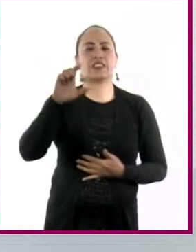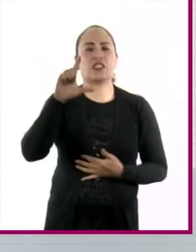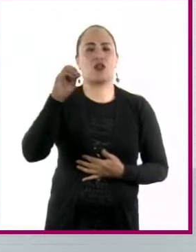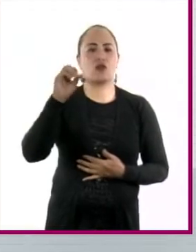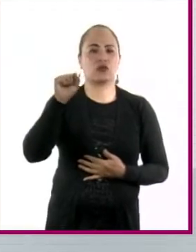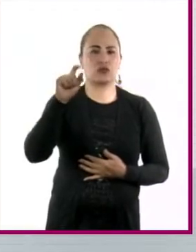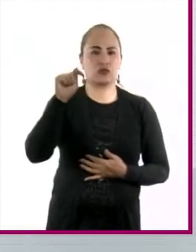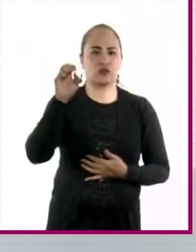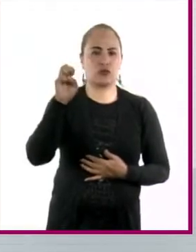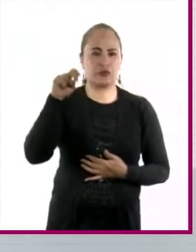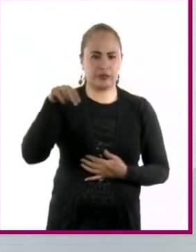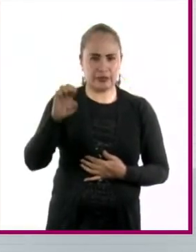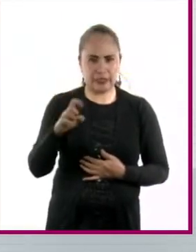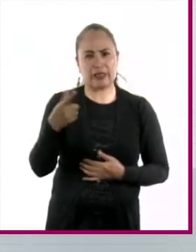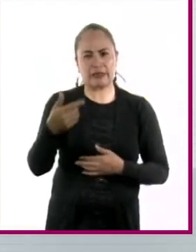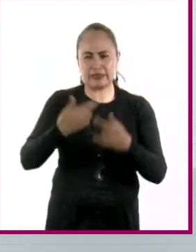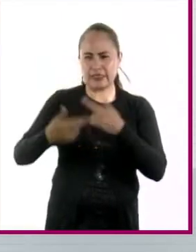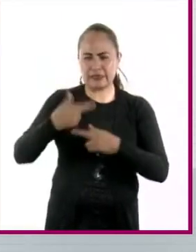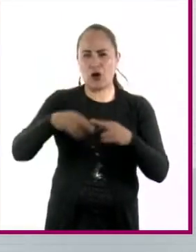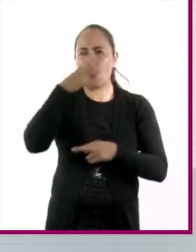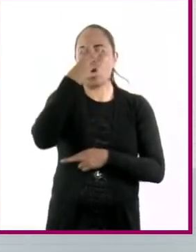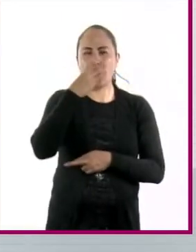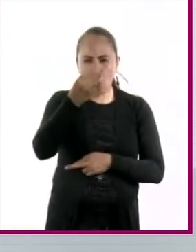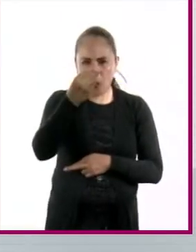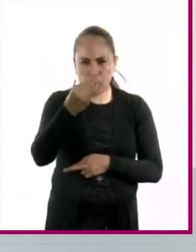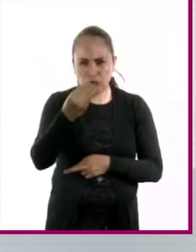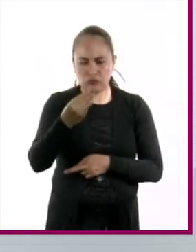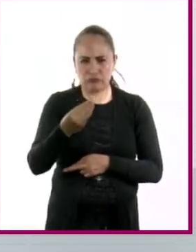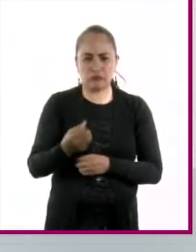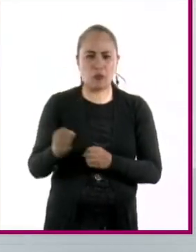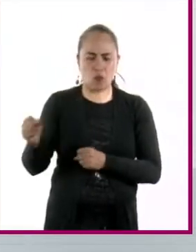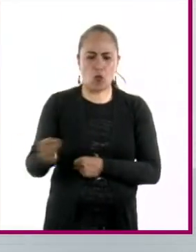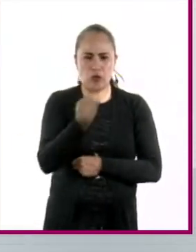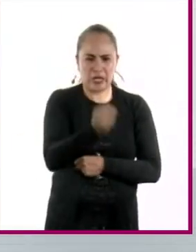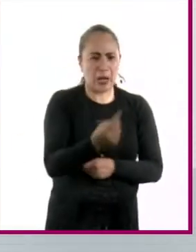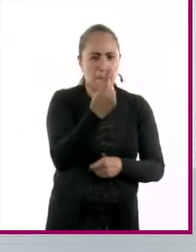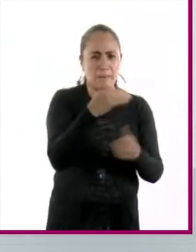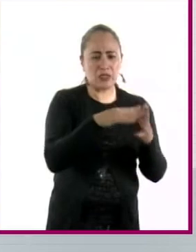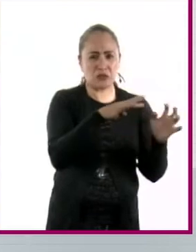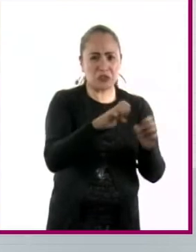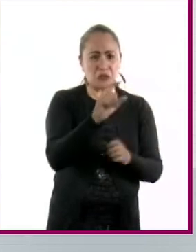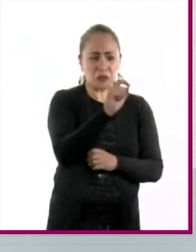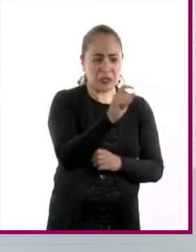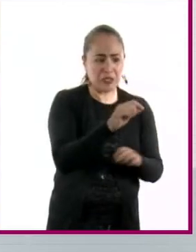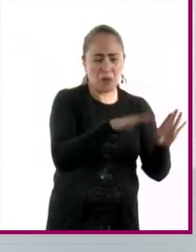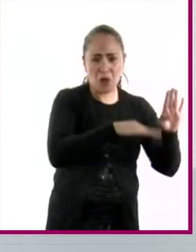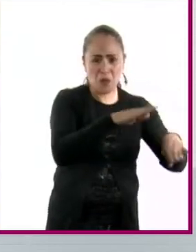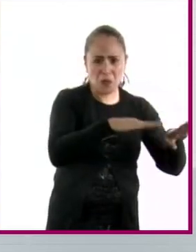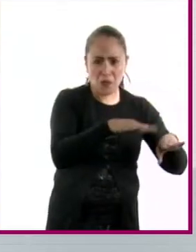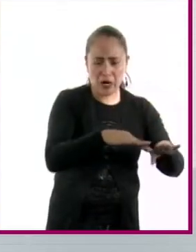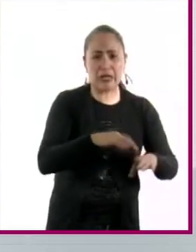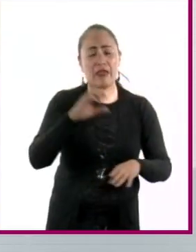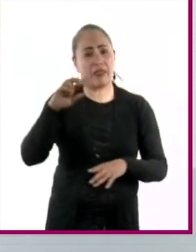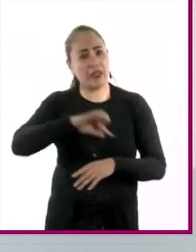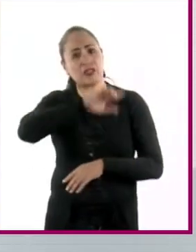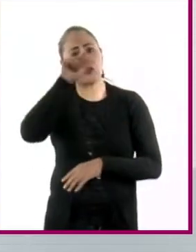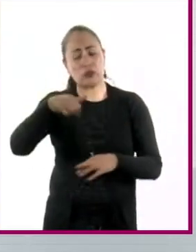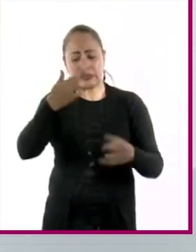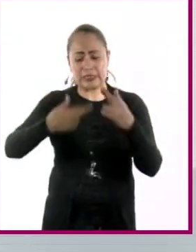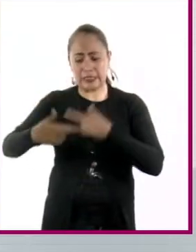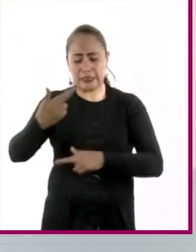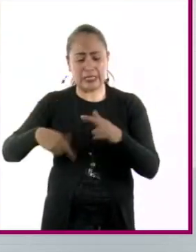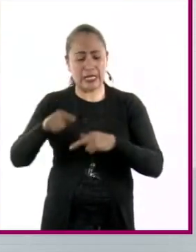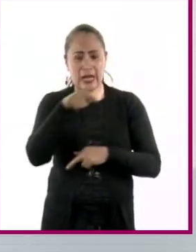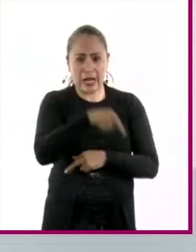al sistema después de que los habían matado en los años 20. Entonces regresaron a los lobos finalmente y se